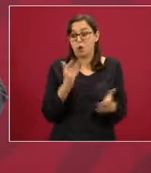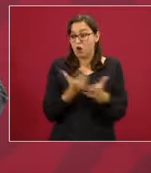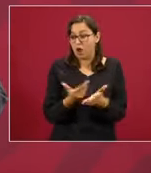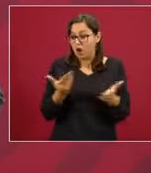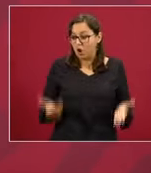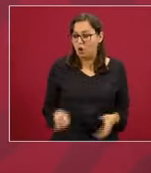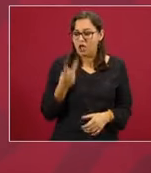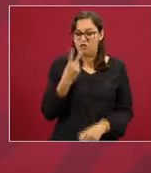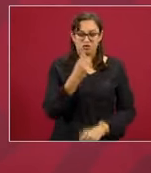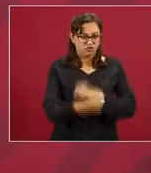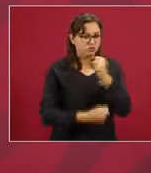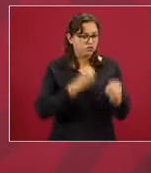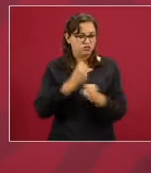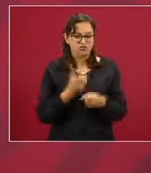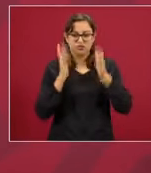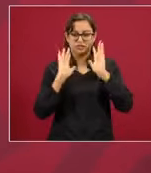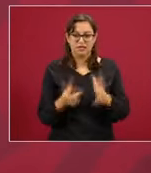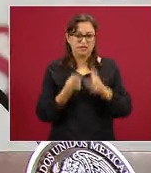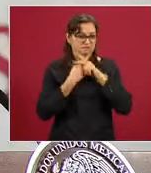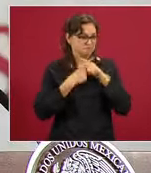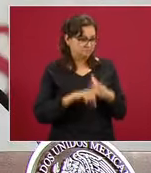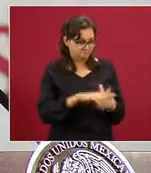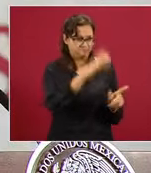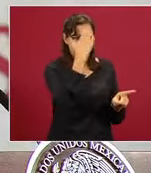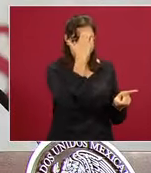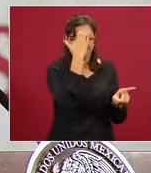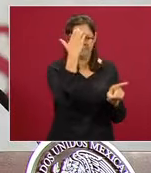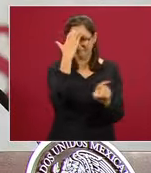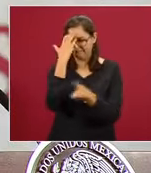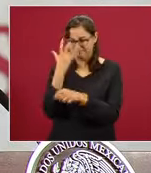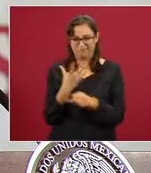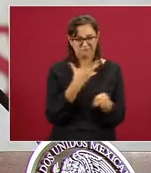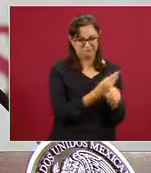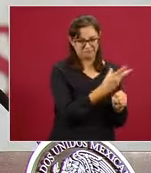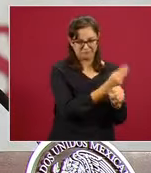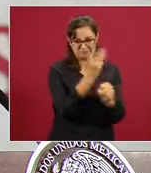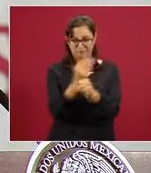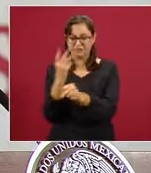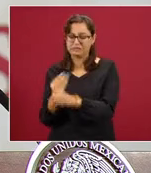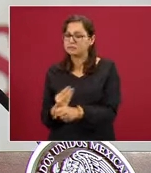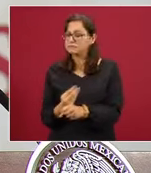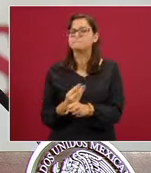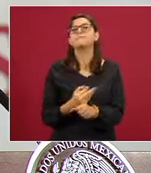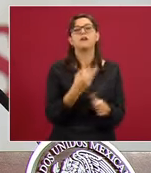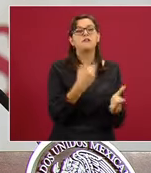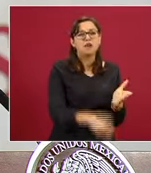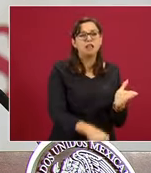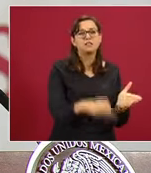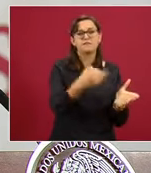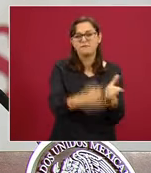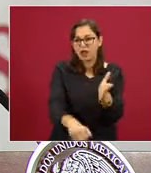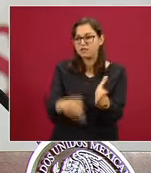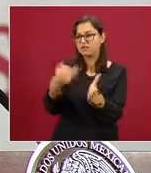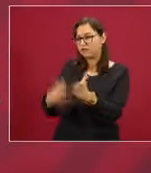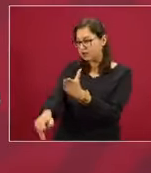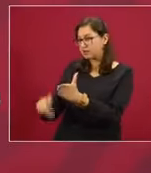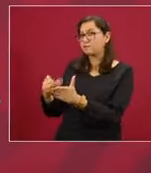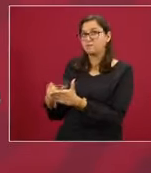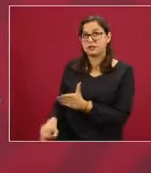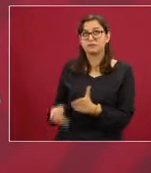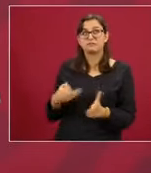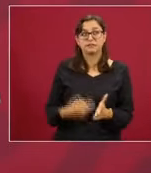con detalle esto. Y fue expresado precisamente por faltantes, por deficiencias de lo que ya se estaba